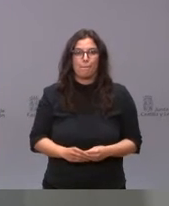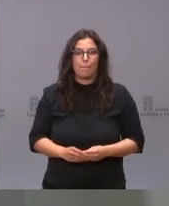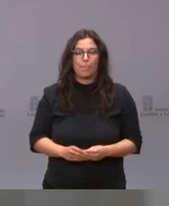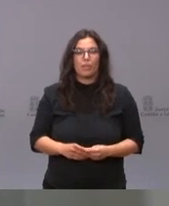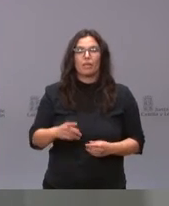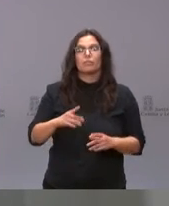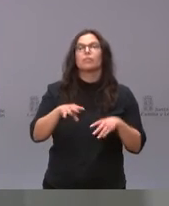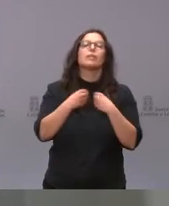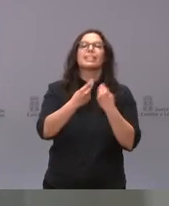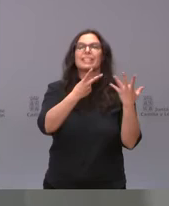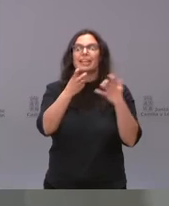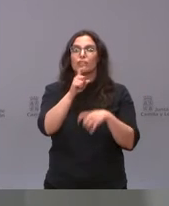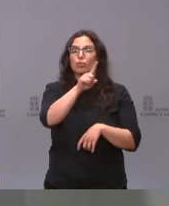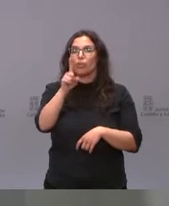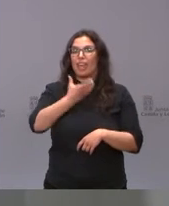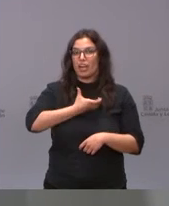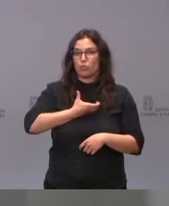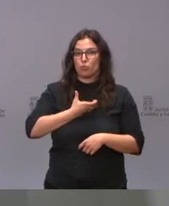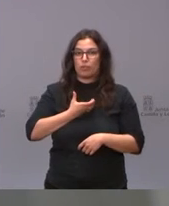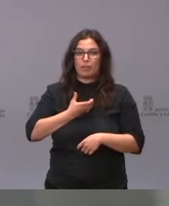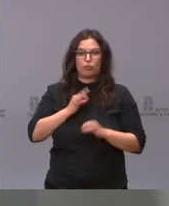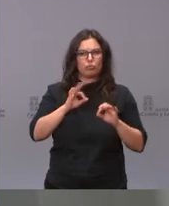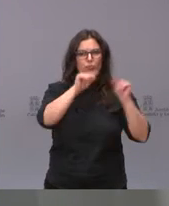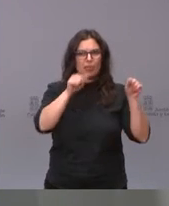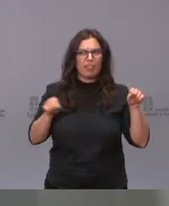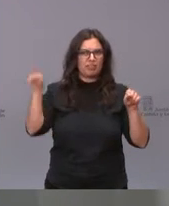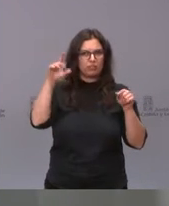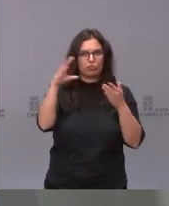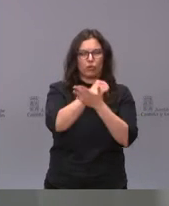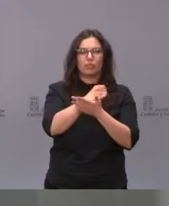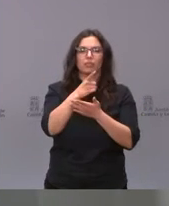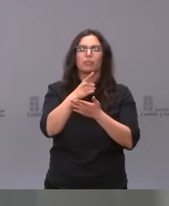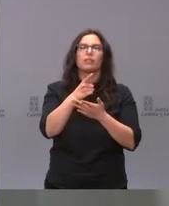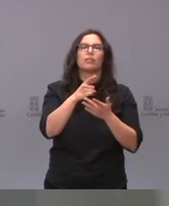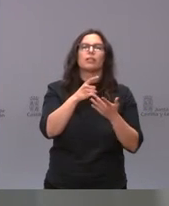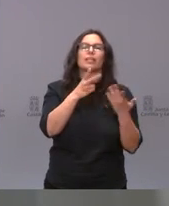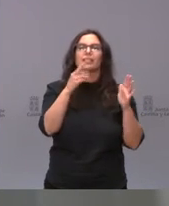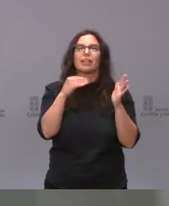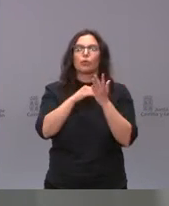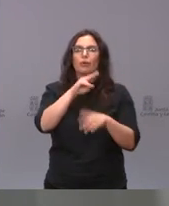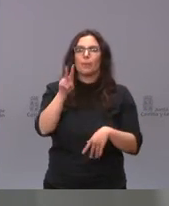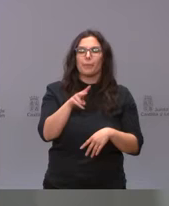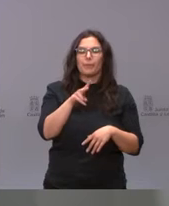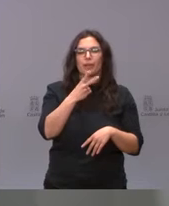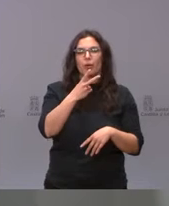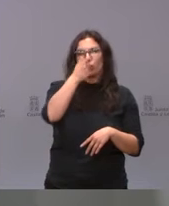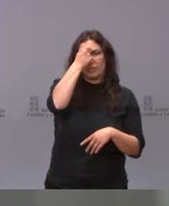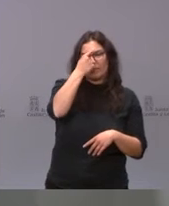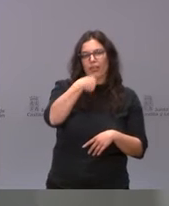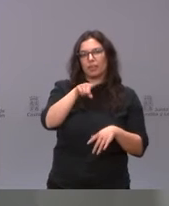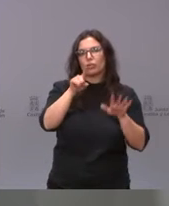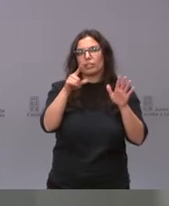Son 711 ayuntamientos en las nueve provincias. Se va a destinar 79.000 euros en Ávila, 106.000 en Burgos,